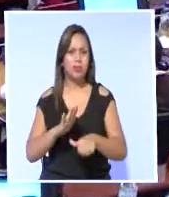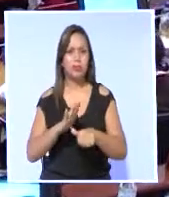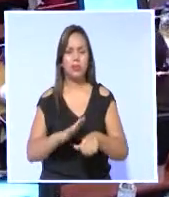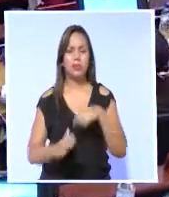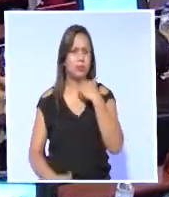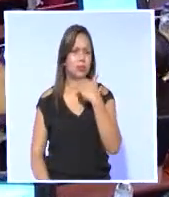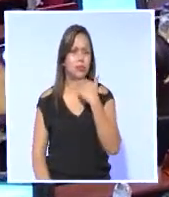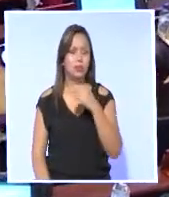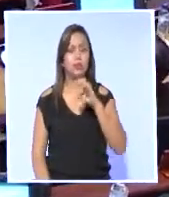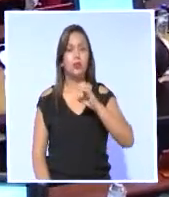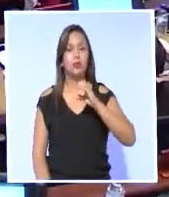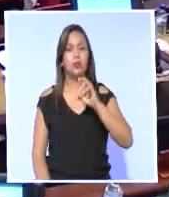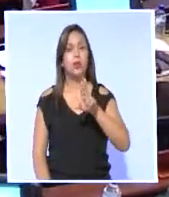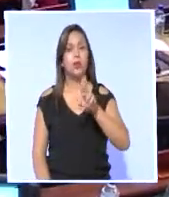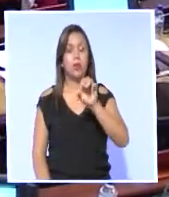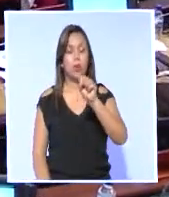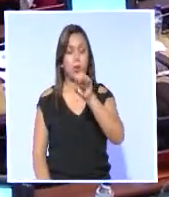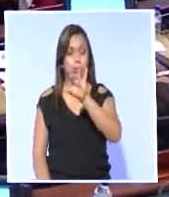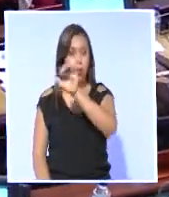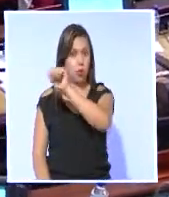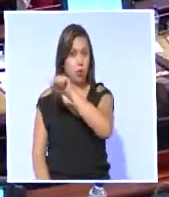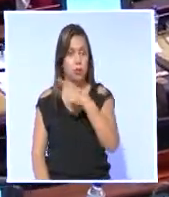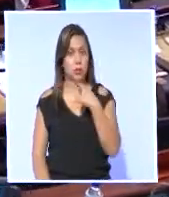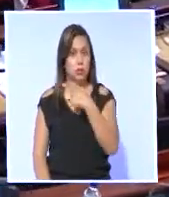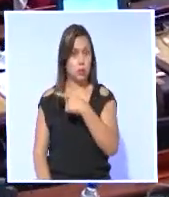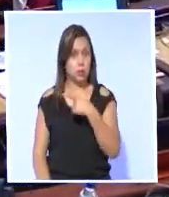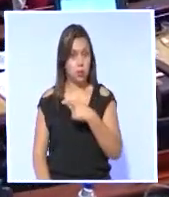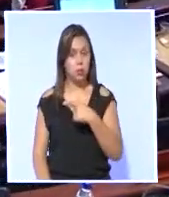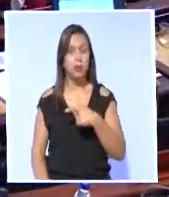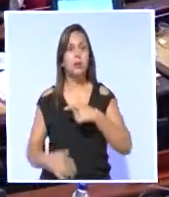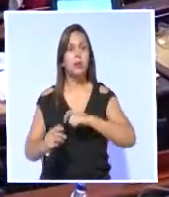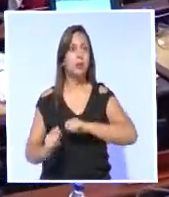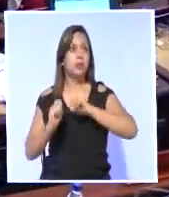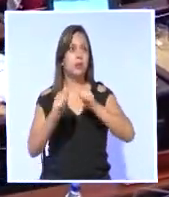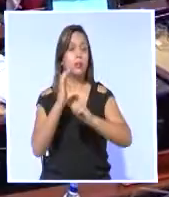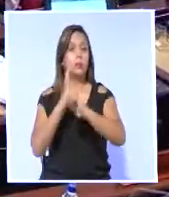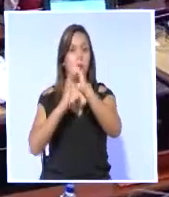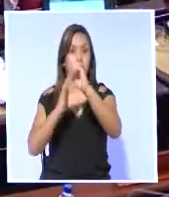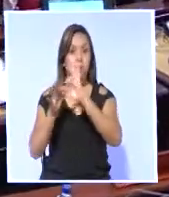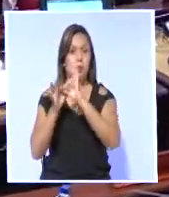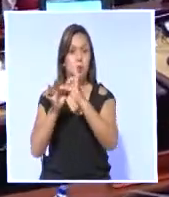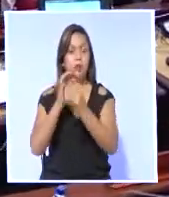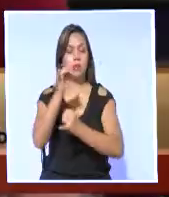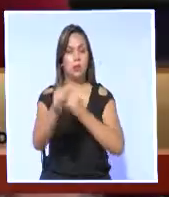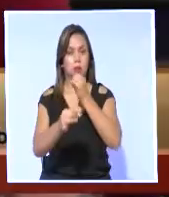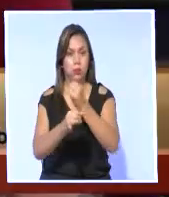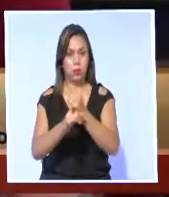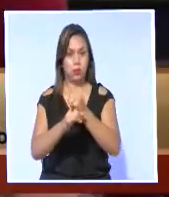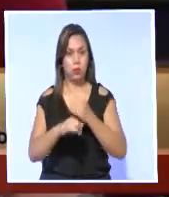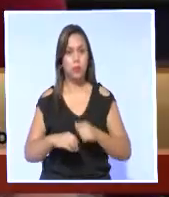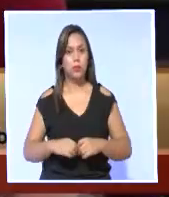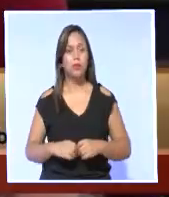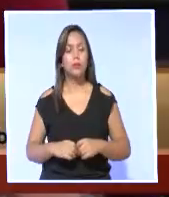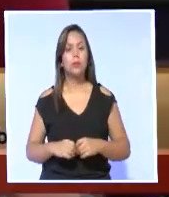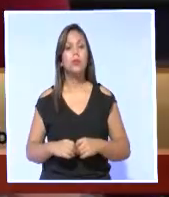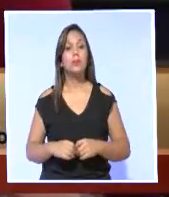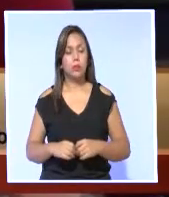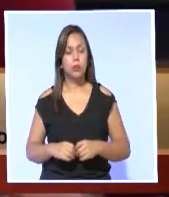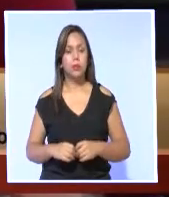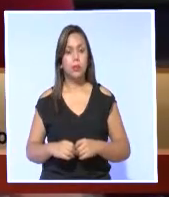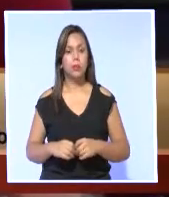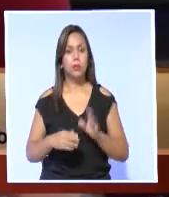Lourdes Cuesta del Movimiento Creo planteó que dicha resolución sea remitida al Ministerio de Relaciones Exteriores. Para demostrar